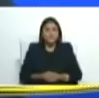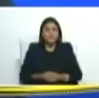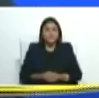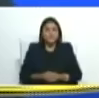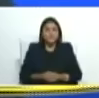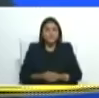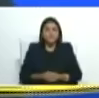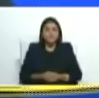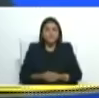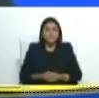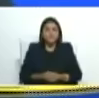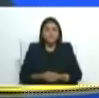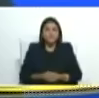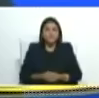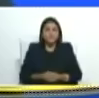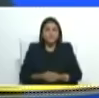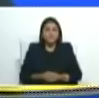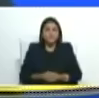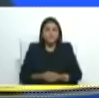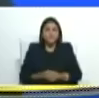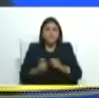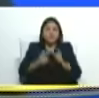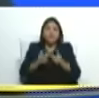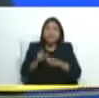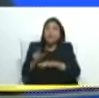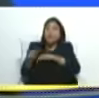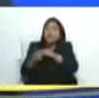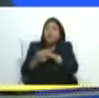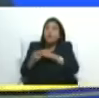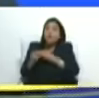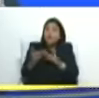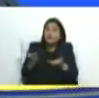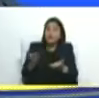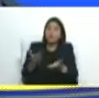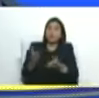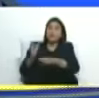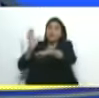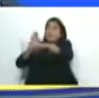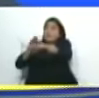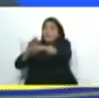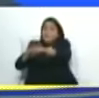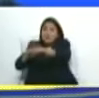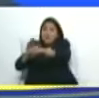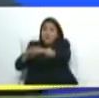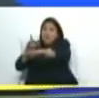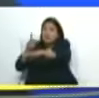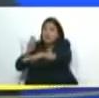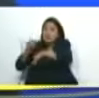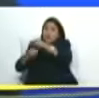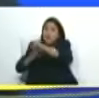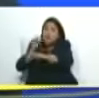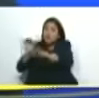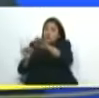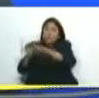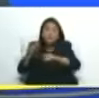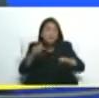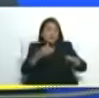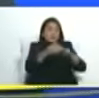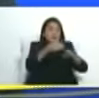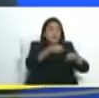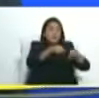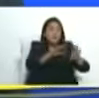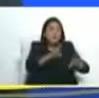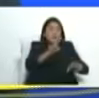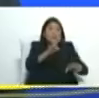y Guyana tuvo la temeridad de ir a pedir que le suspendieran el derecho a voto al pueblo ante la Corte Internacional de Justicia y